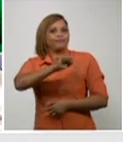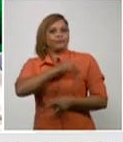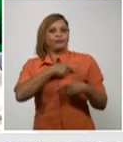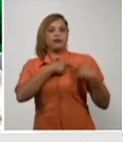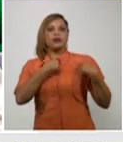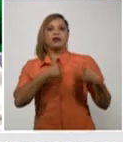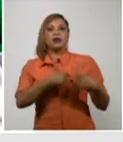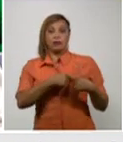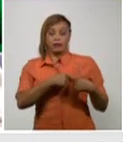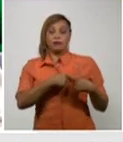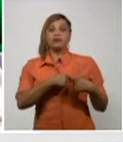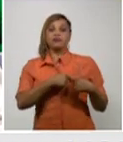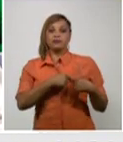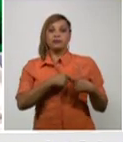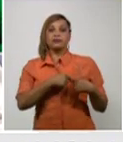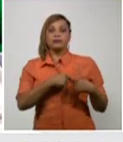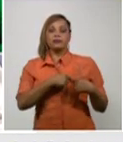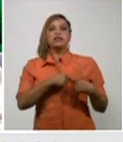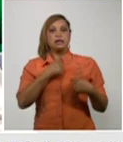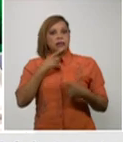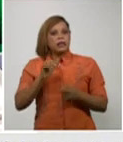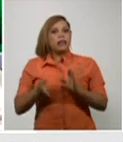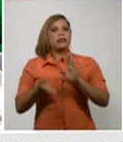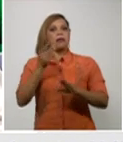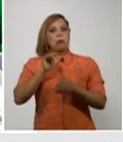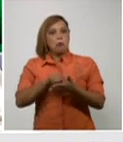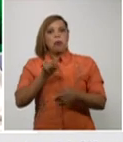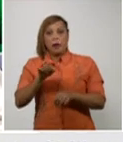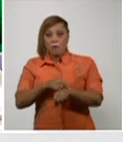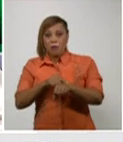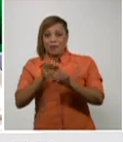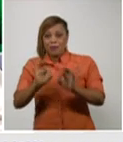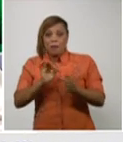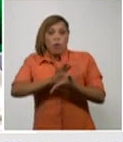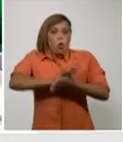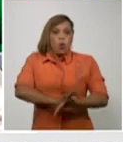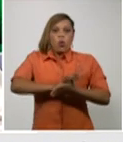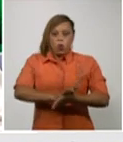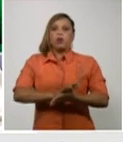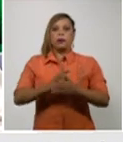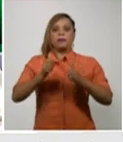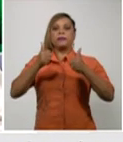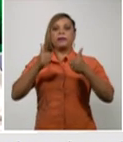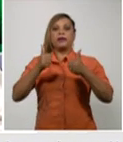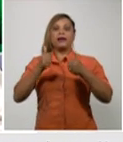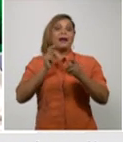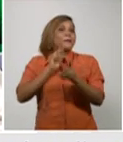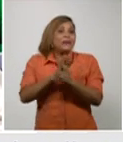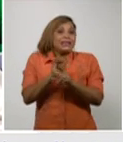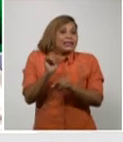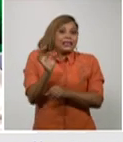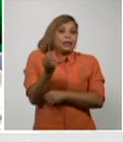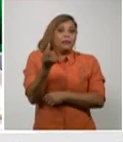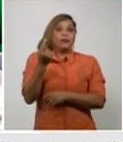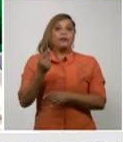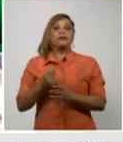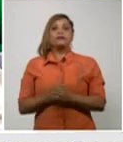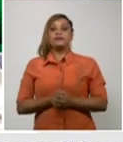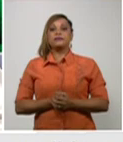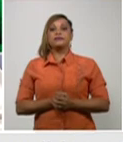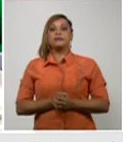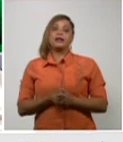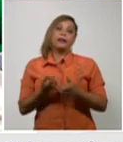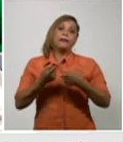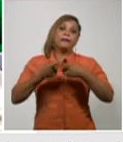cardiorespiratoria, que se logró reanimar con las maniobras, a principio de mes, el 3 de febrero, pero